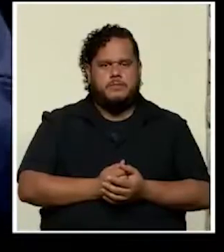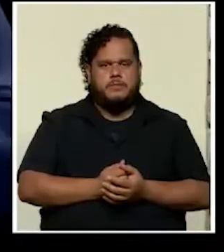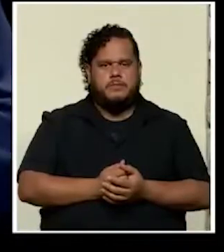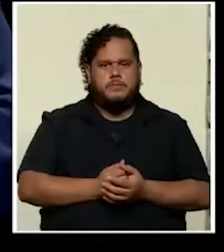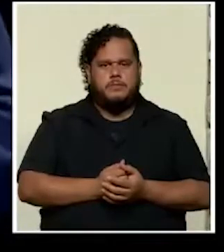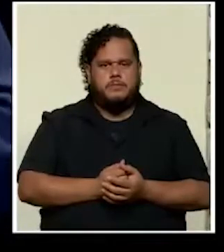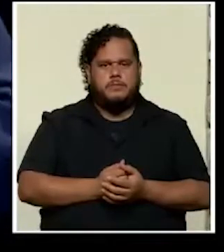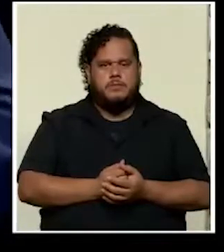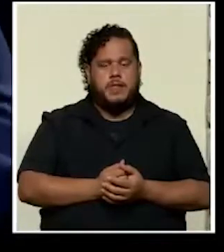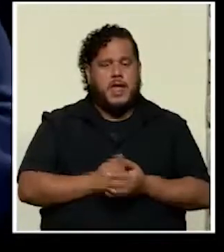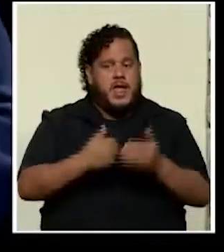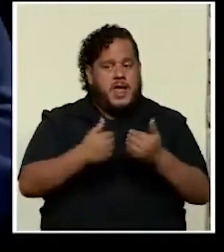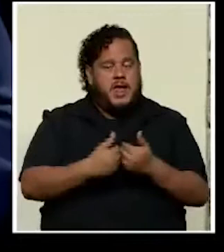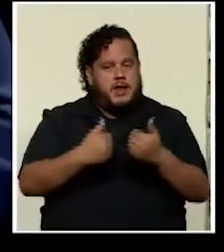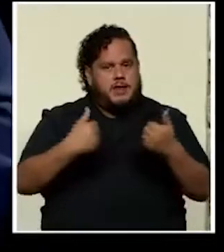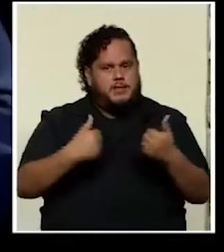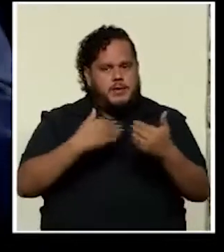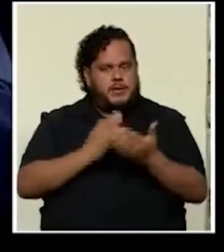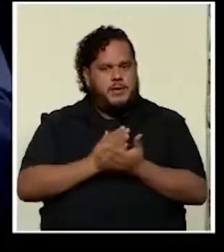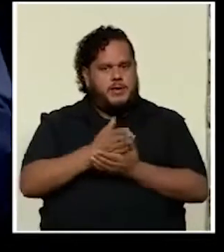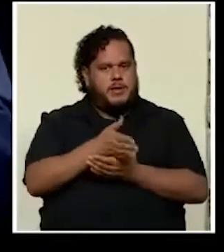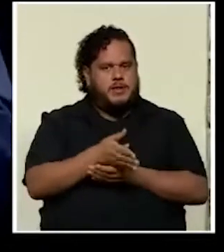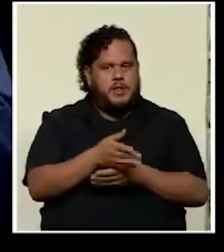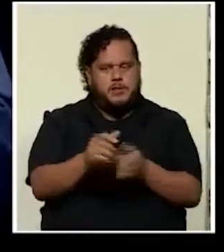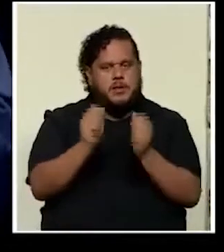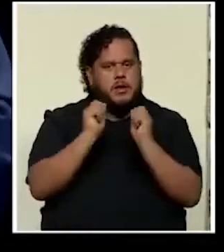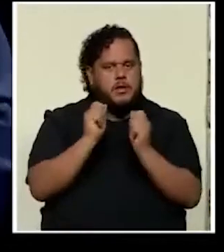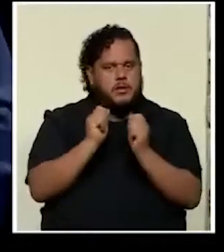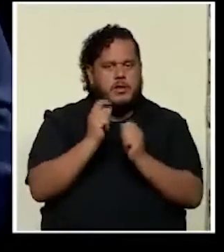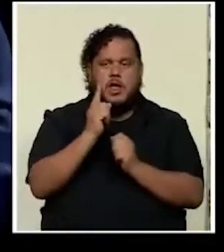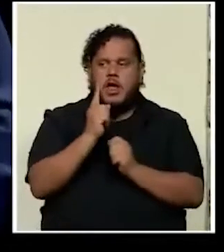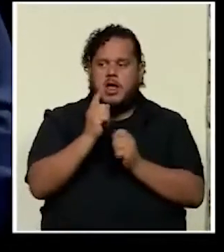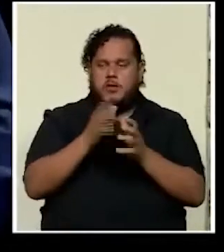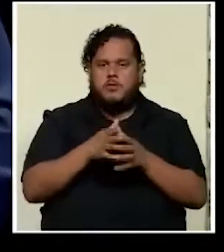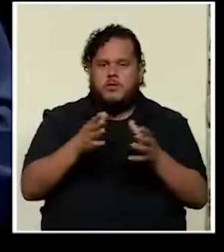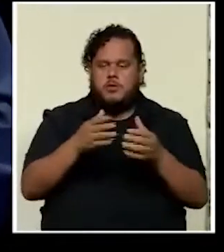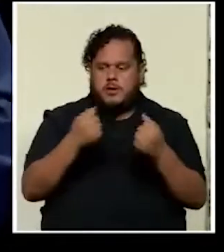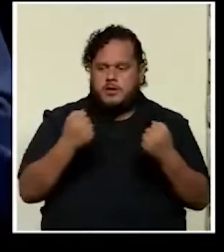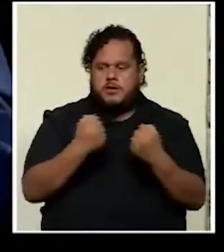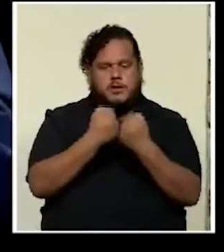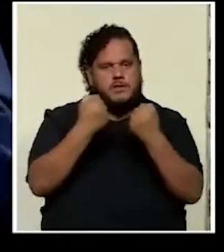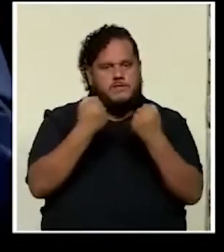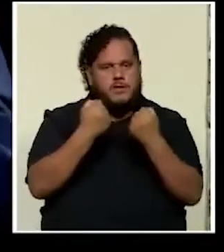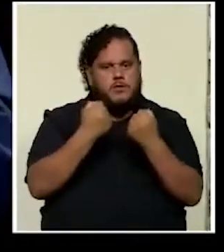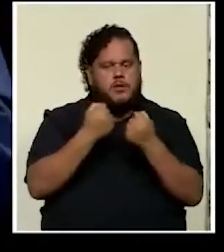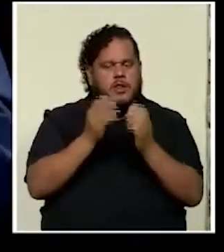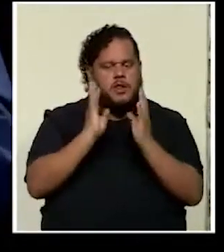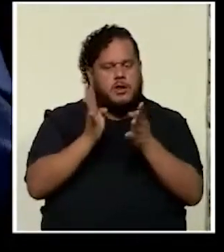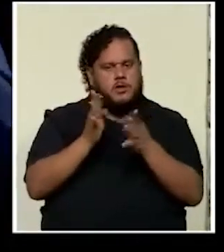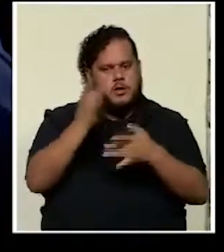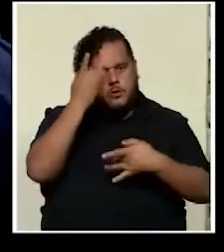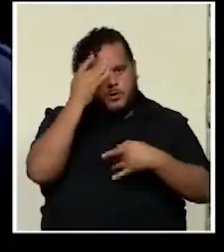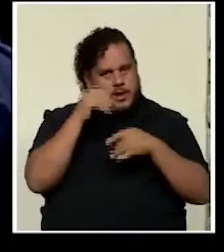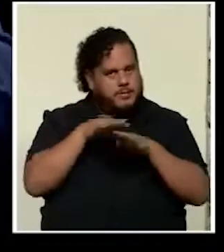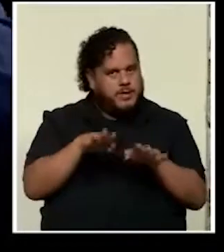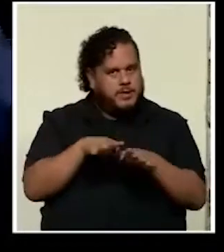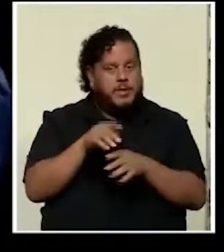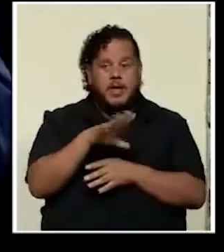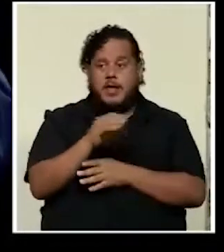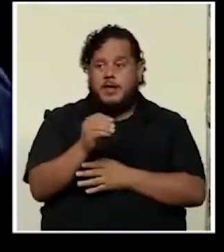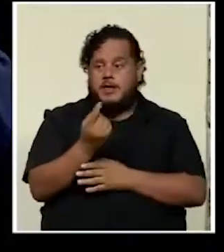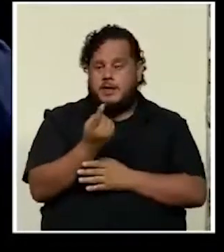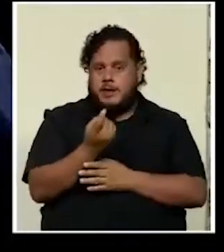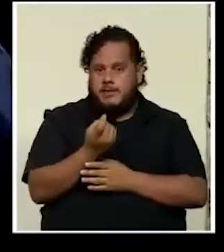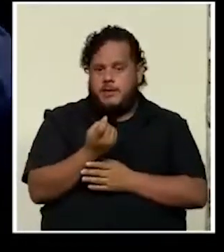La brecha en el acceso a la educación es uno de los grandes desafíos que nos dejó la pandemia y la falta